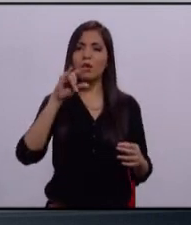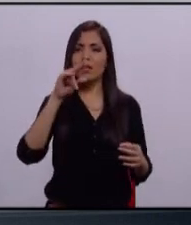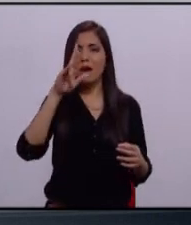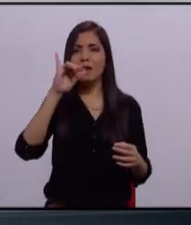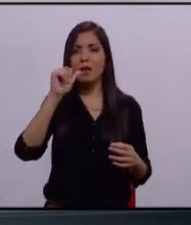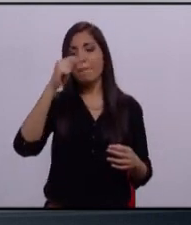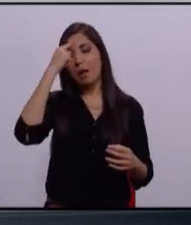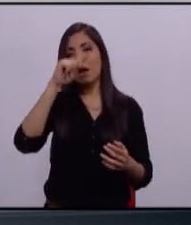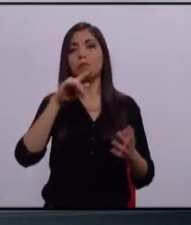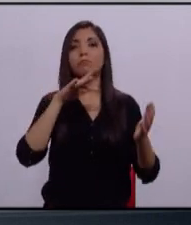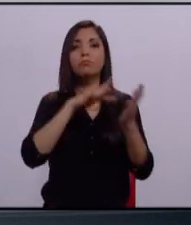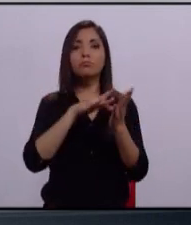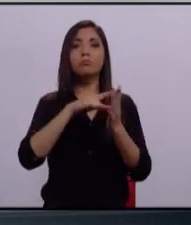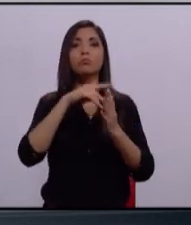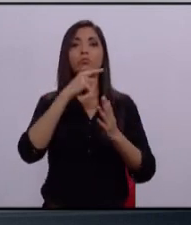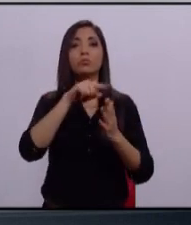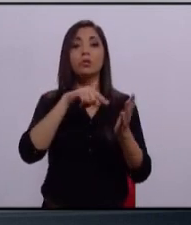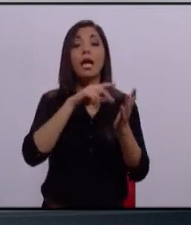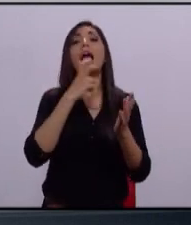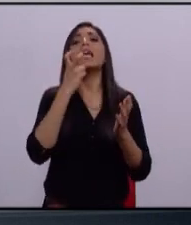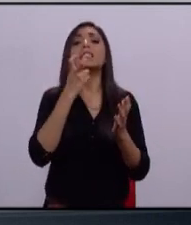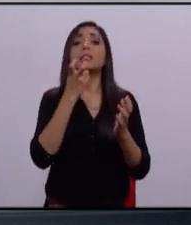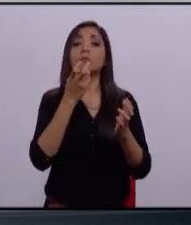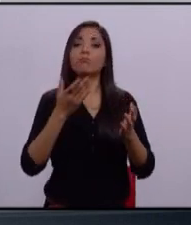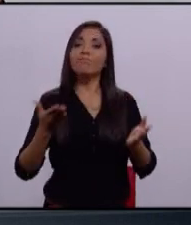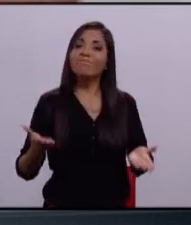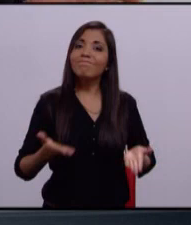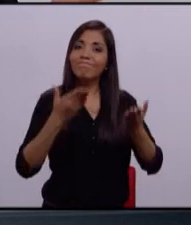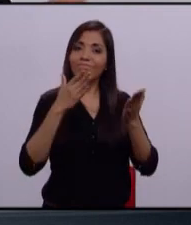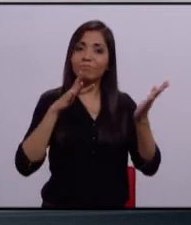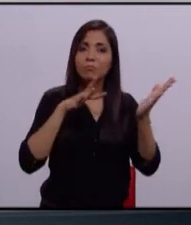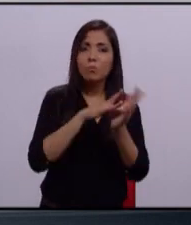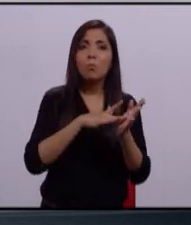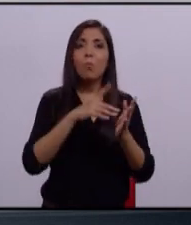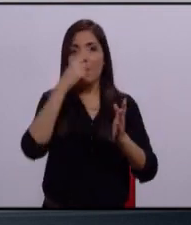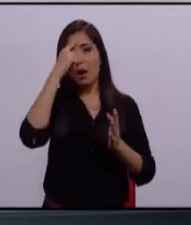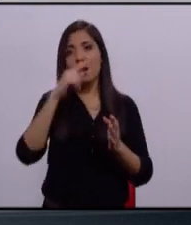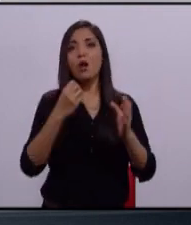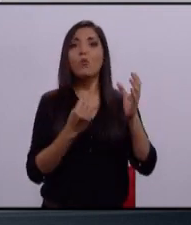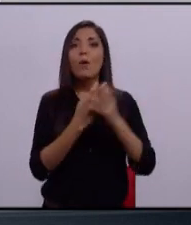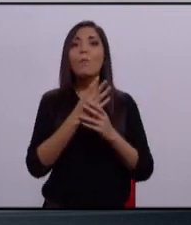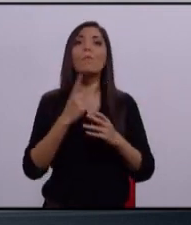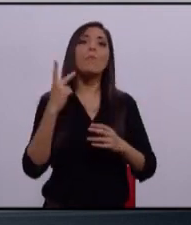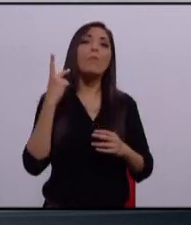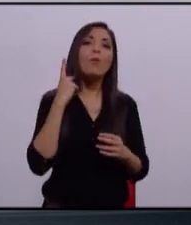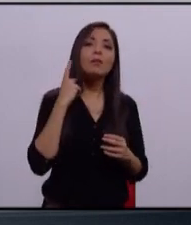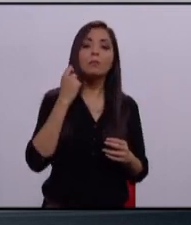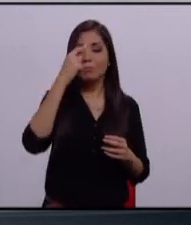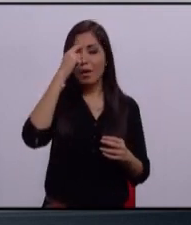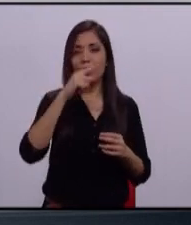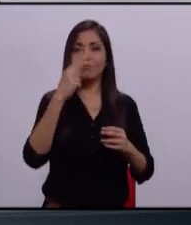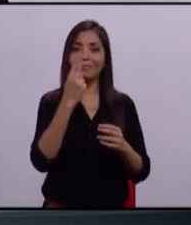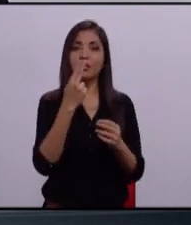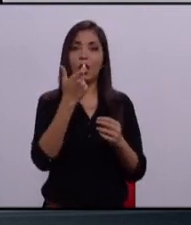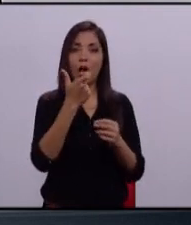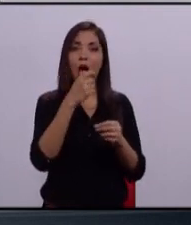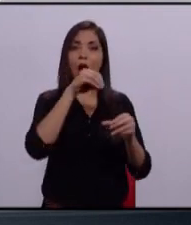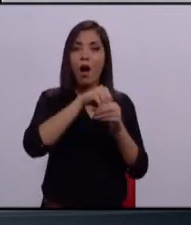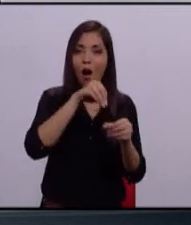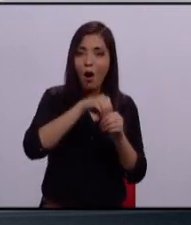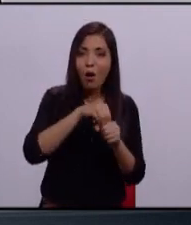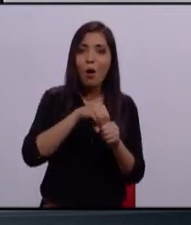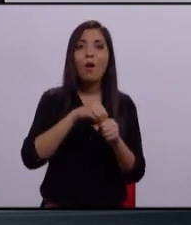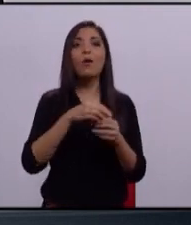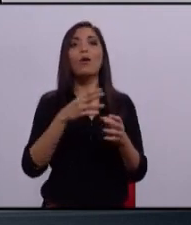económico comunitario. Este va a impulsar políticas públicas encaminadas al fomento del ahorro, a la producción,